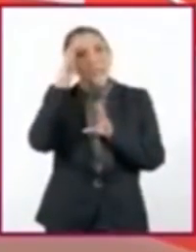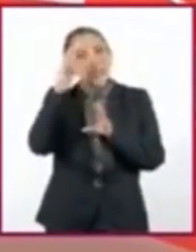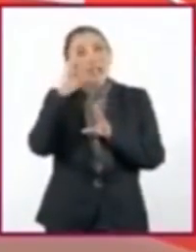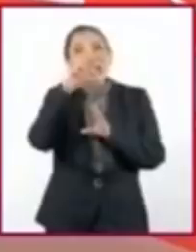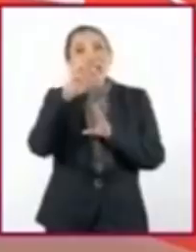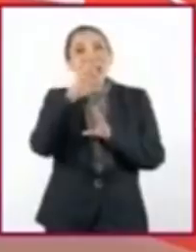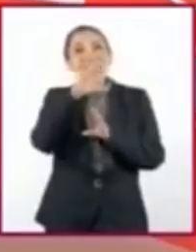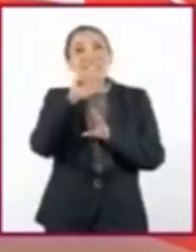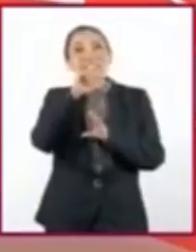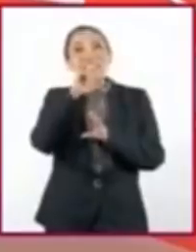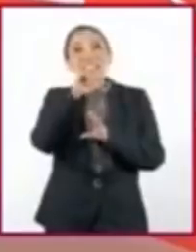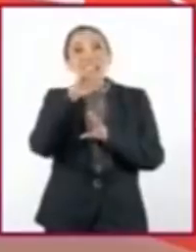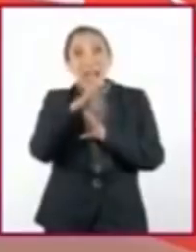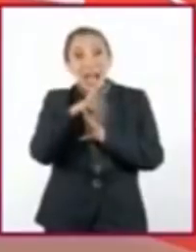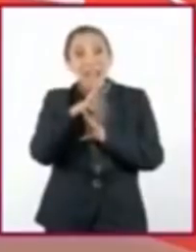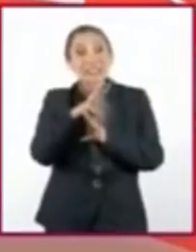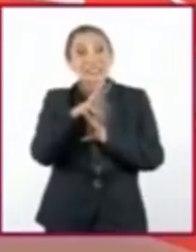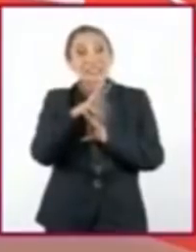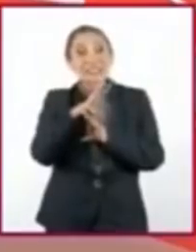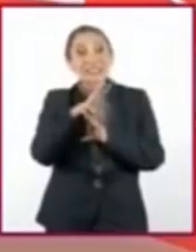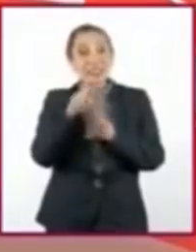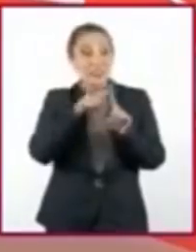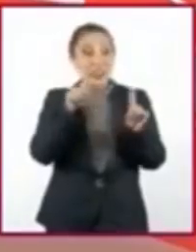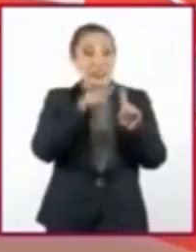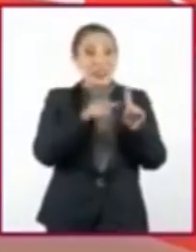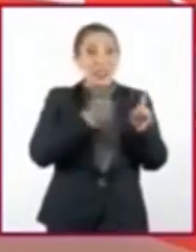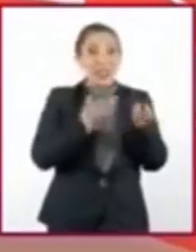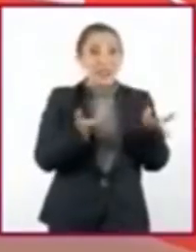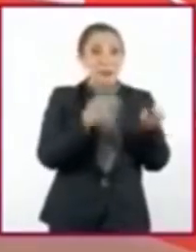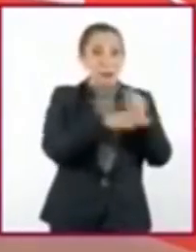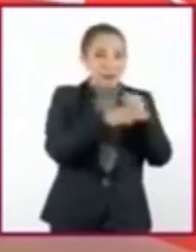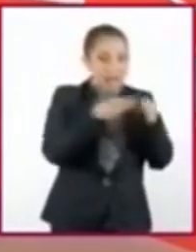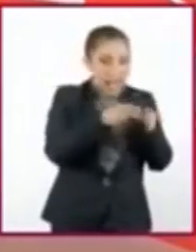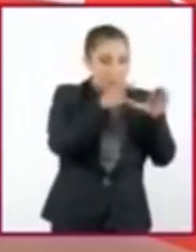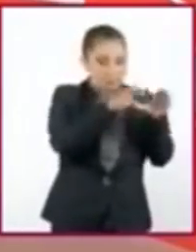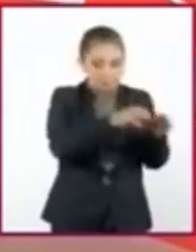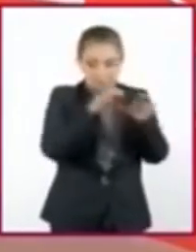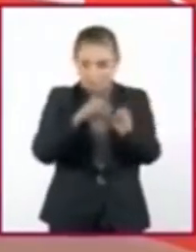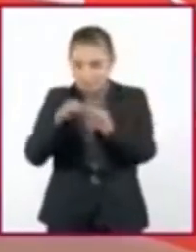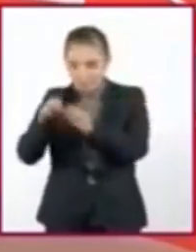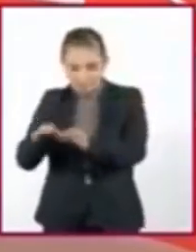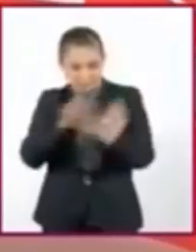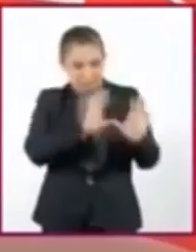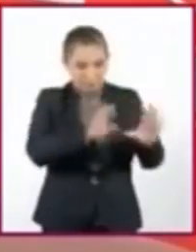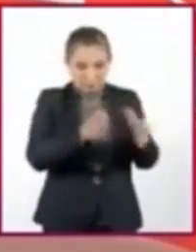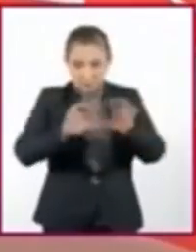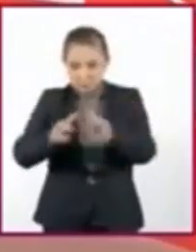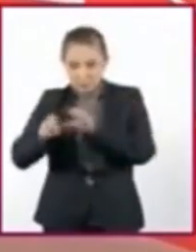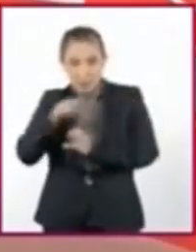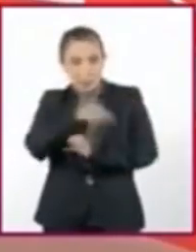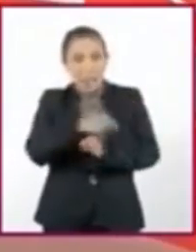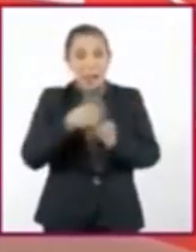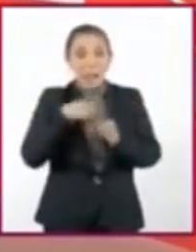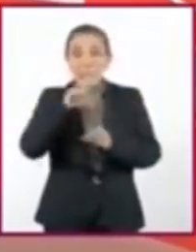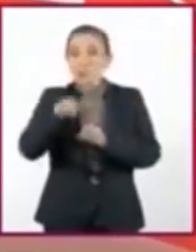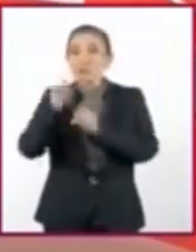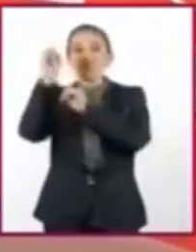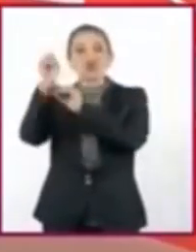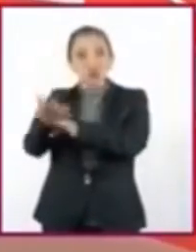Reciclen, separando los diferentes tipos de residuos para que se puedan fabricar nuevos.